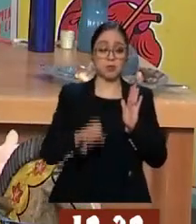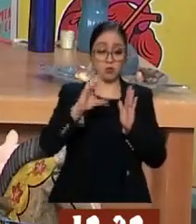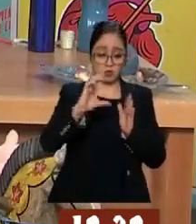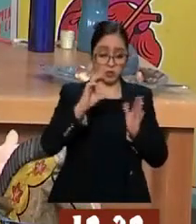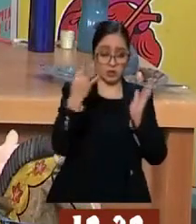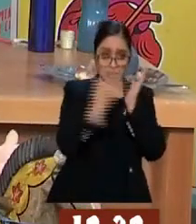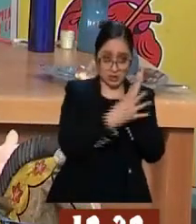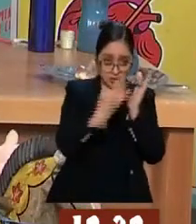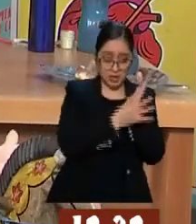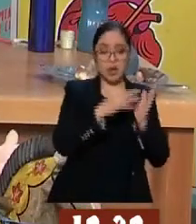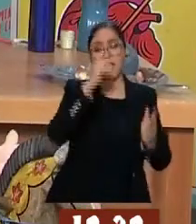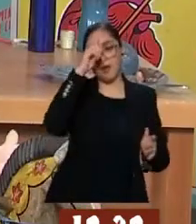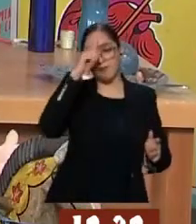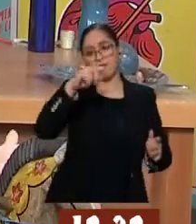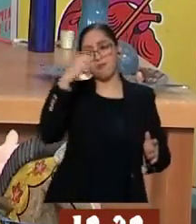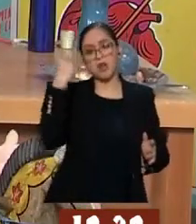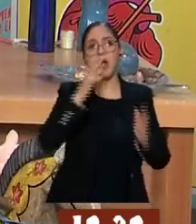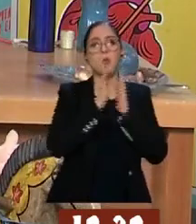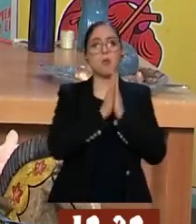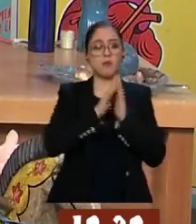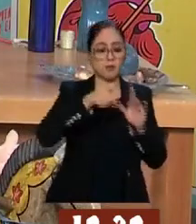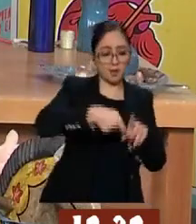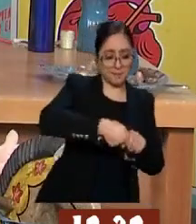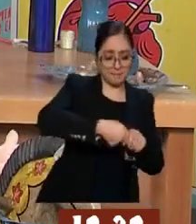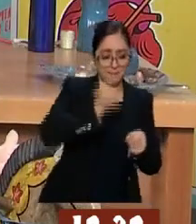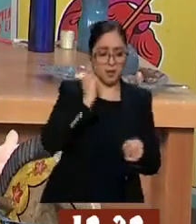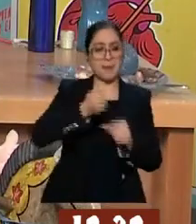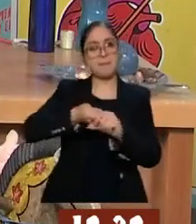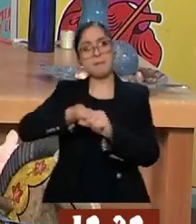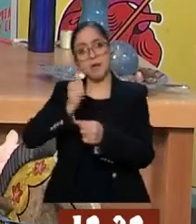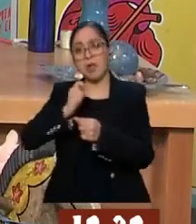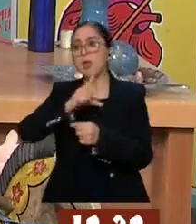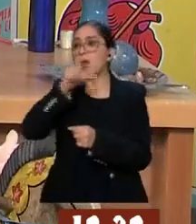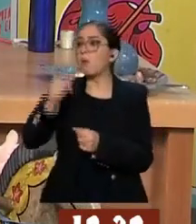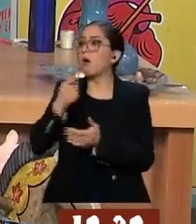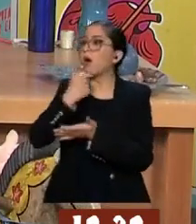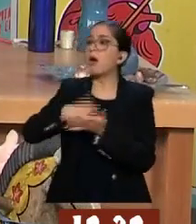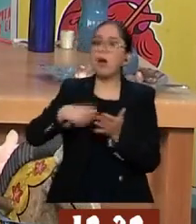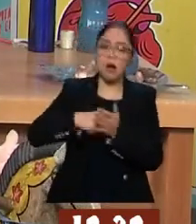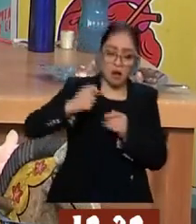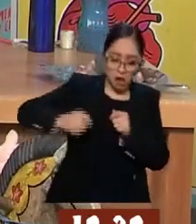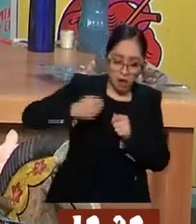de este, o sea, autodestapador. sí. fácil. Luego es un problema. Gracias, Rafita. Gracias.